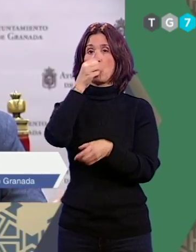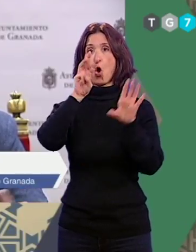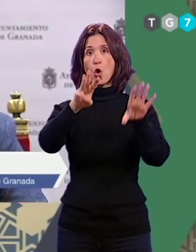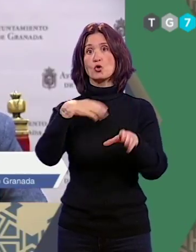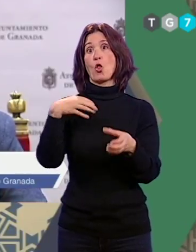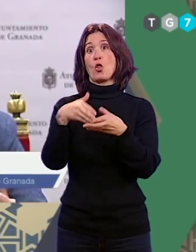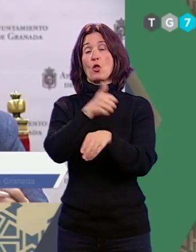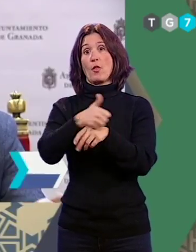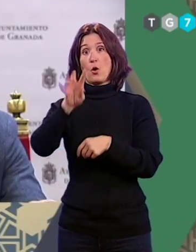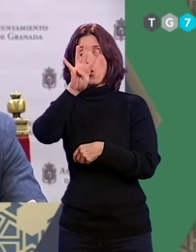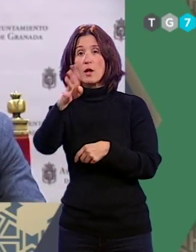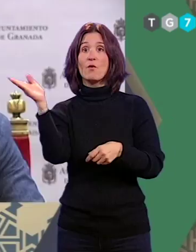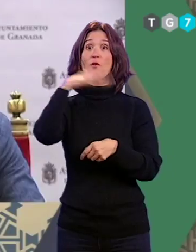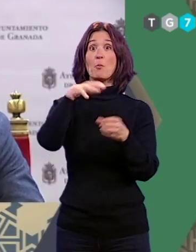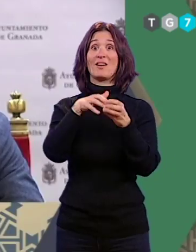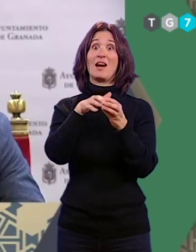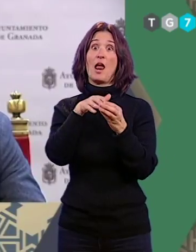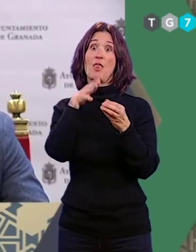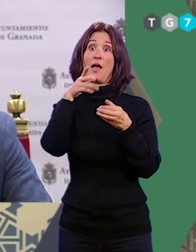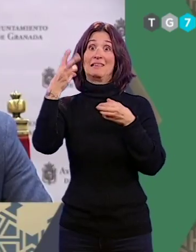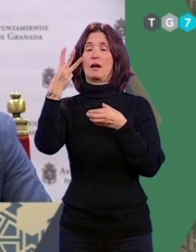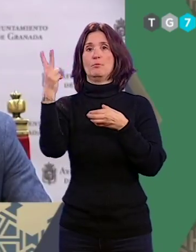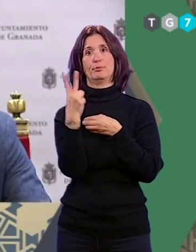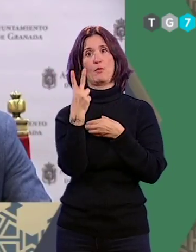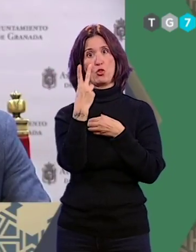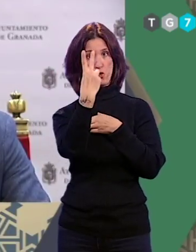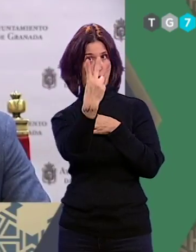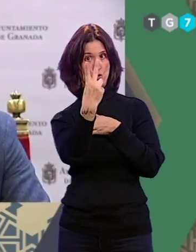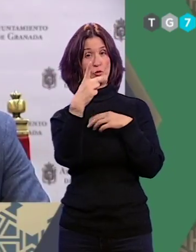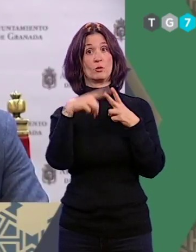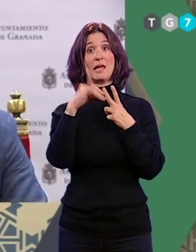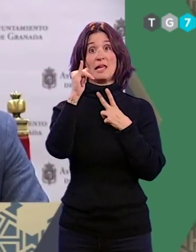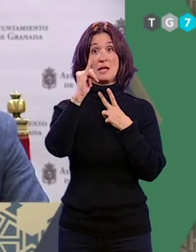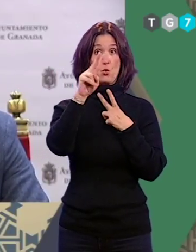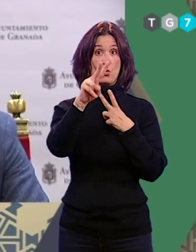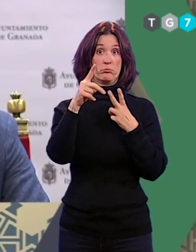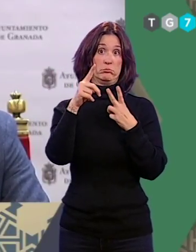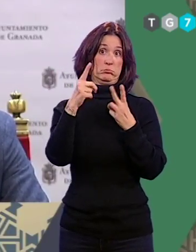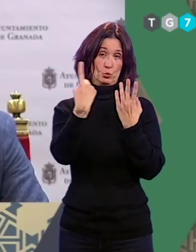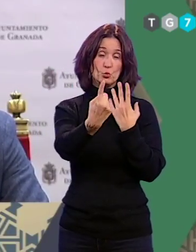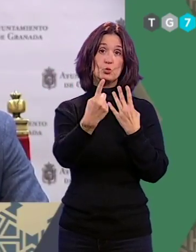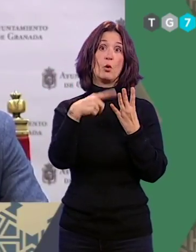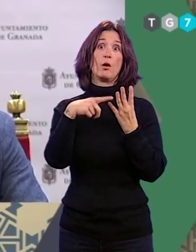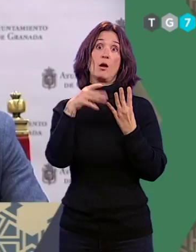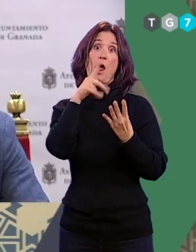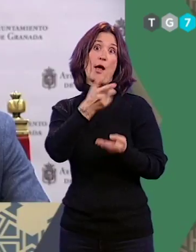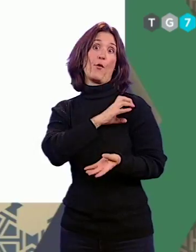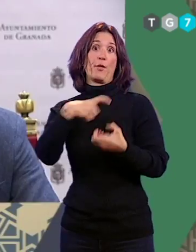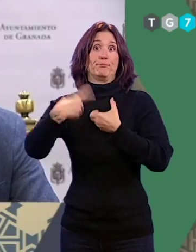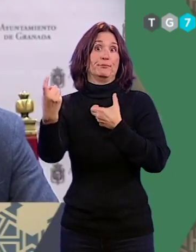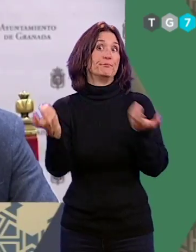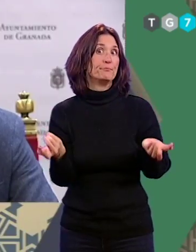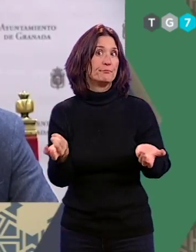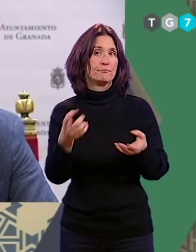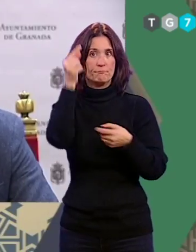Ciudadanos valdría 4, un voto de Damos Granada, en este caso ya, valdría 2 y uno de Izquierda Unida y uno de concejala no adscrita.